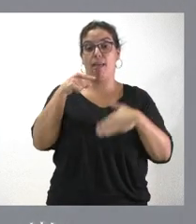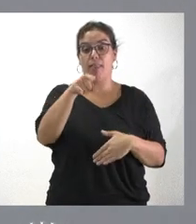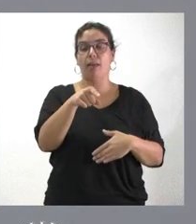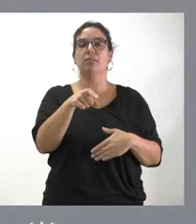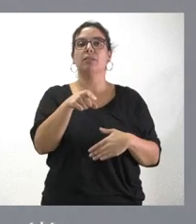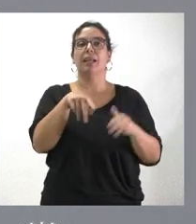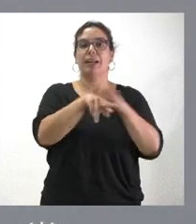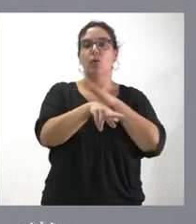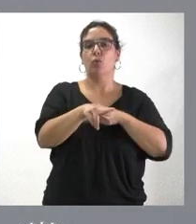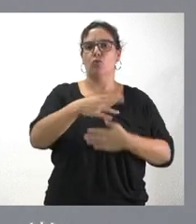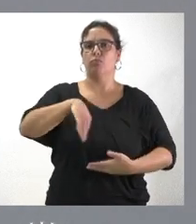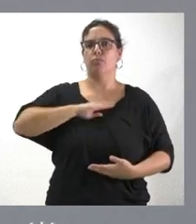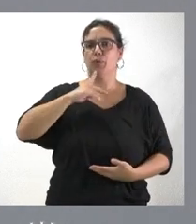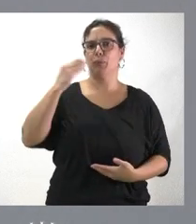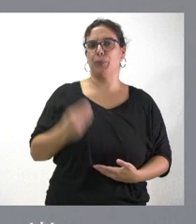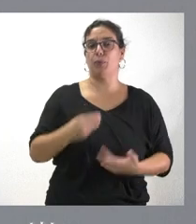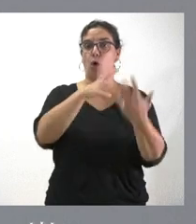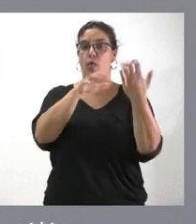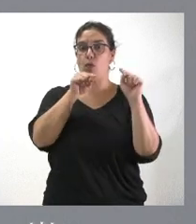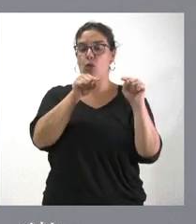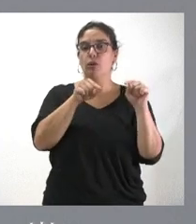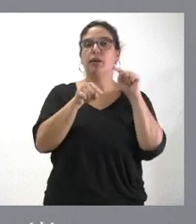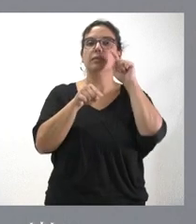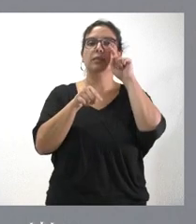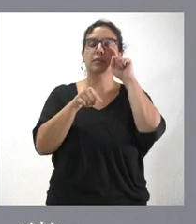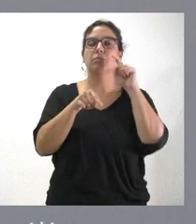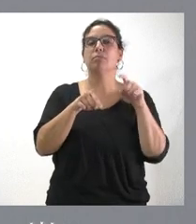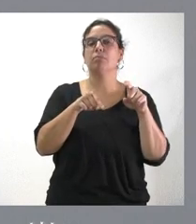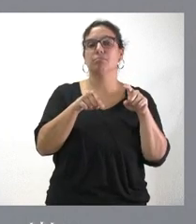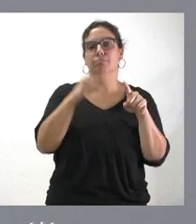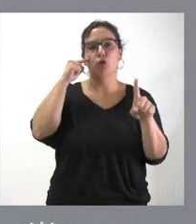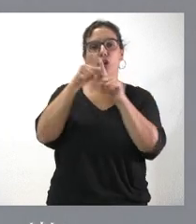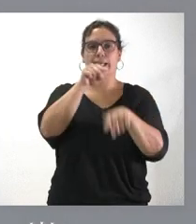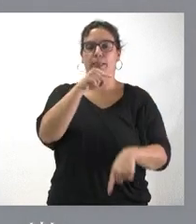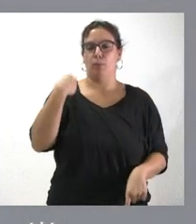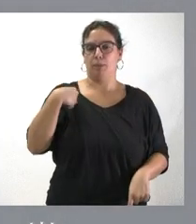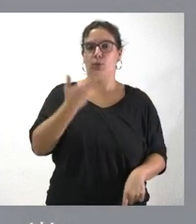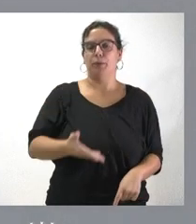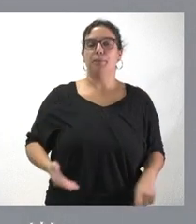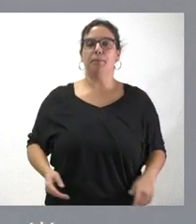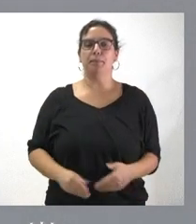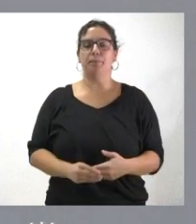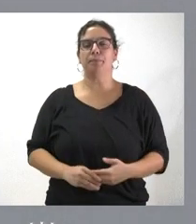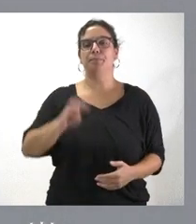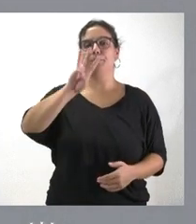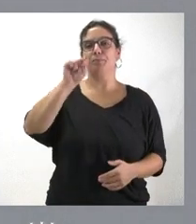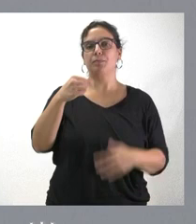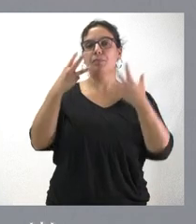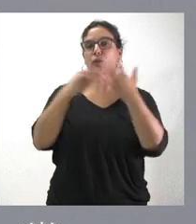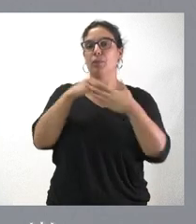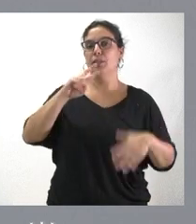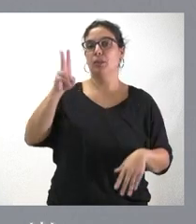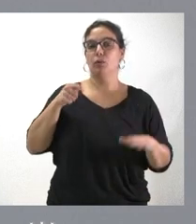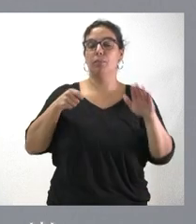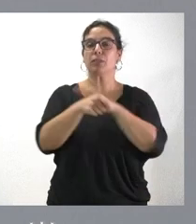capacidad con estos nuevos ordenadores de sobremesa, hasta el total de 429, van en esa dirección. 3,8 millones de euros de inversión